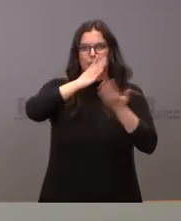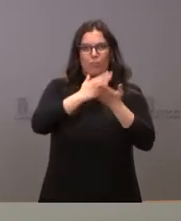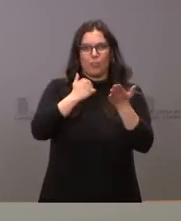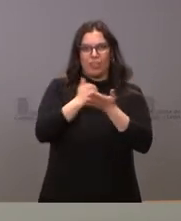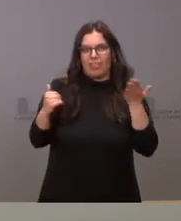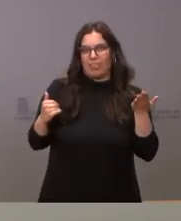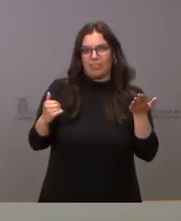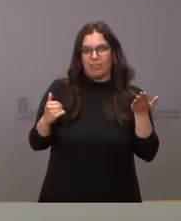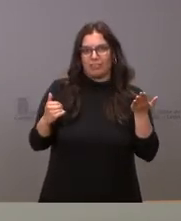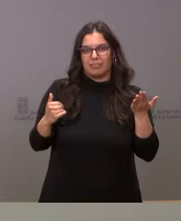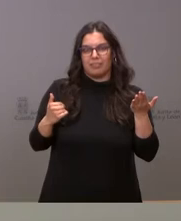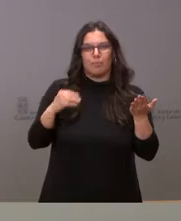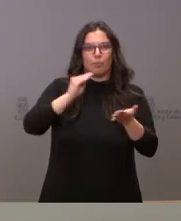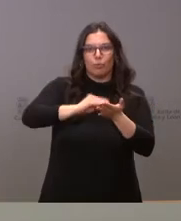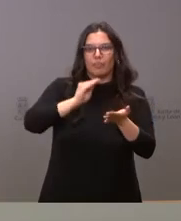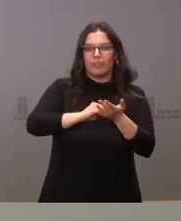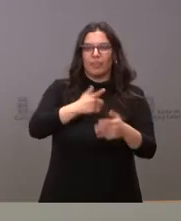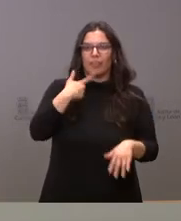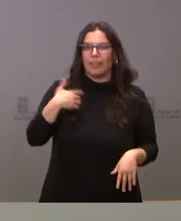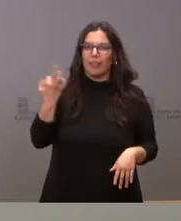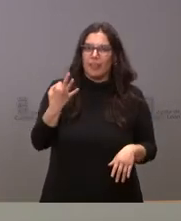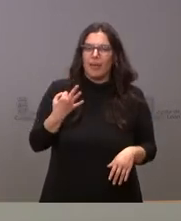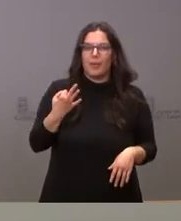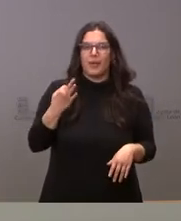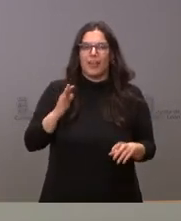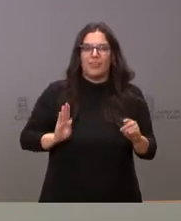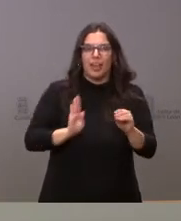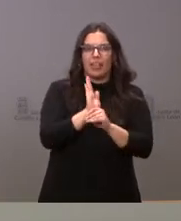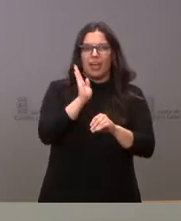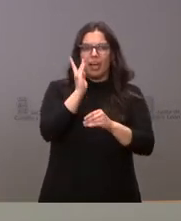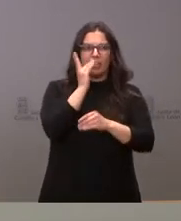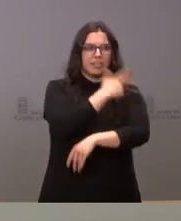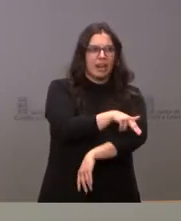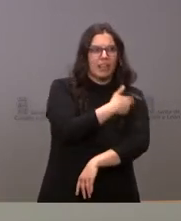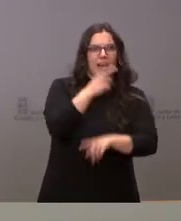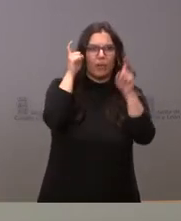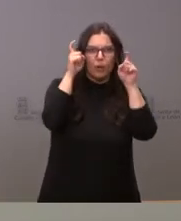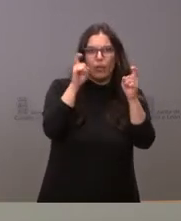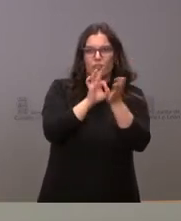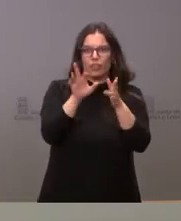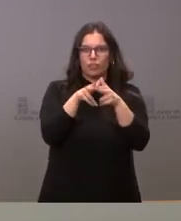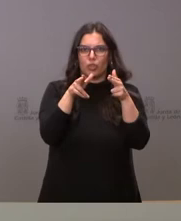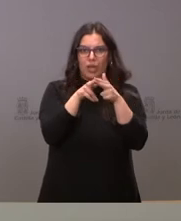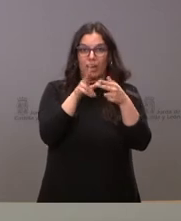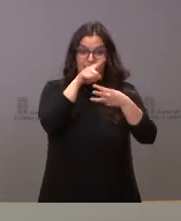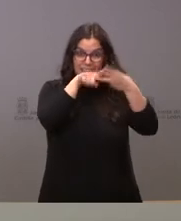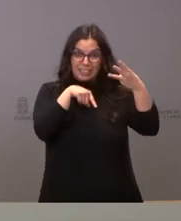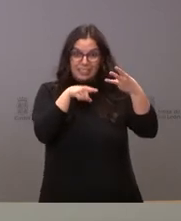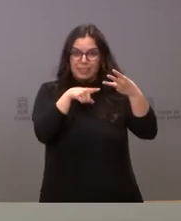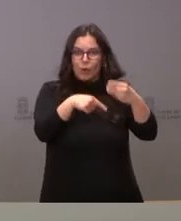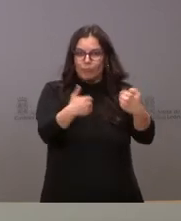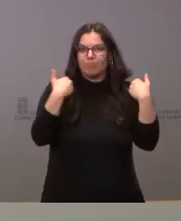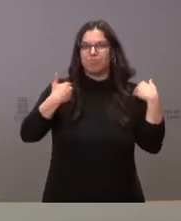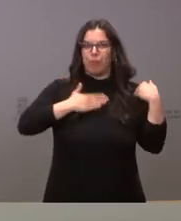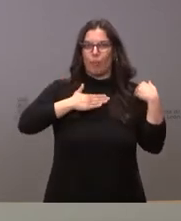insiste muchas veces de que hay que financiar la sanidad, la educación, los servicios sociales, se está hablando de financiar los servicios de